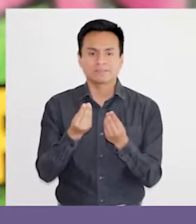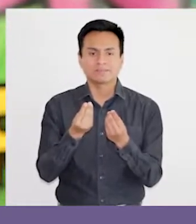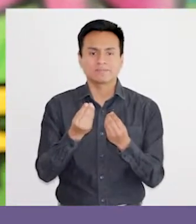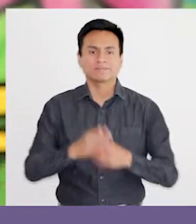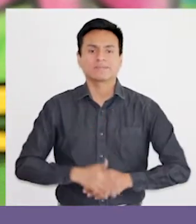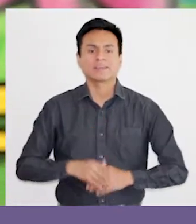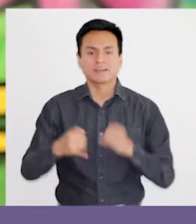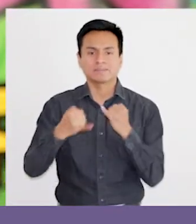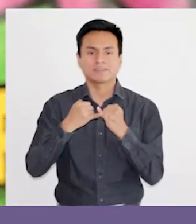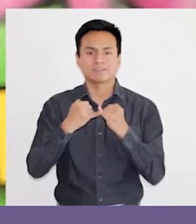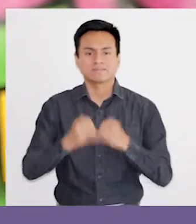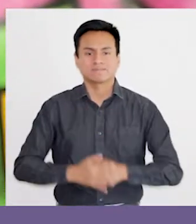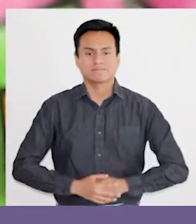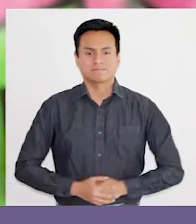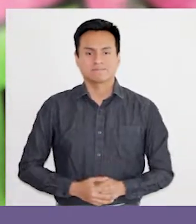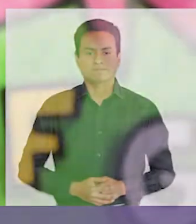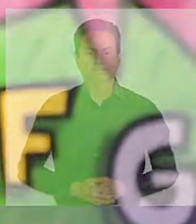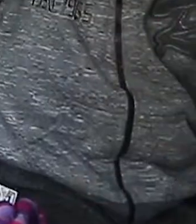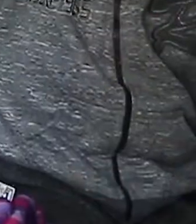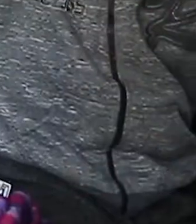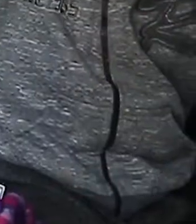amigos.